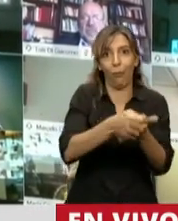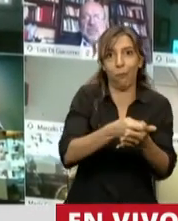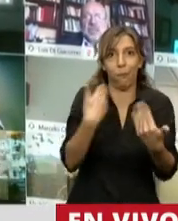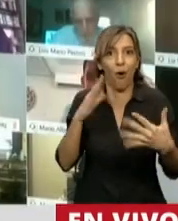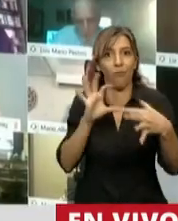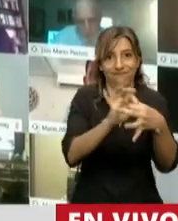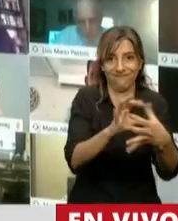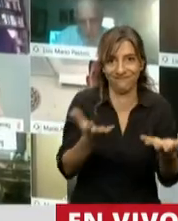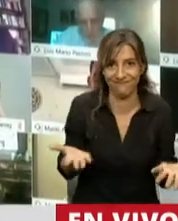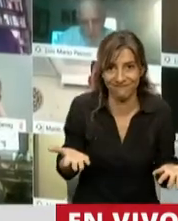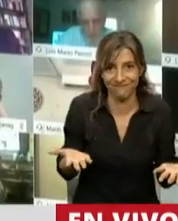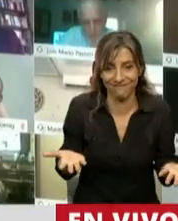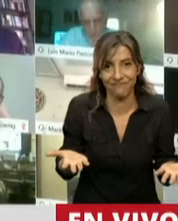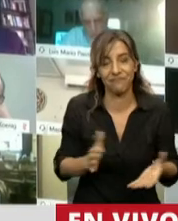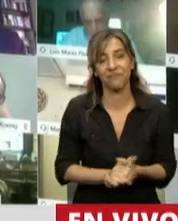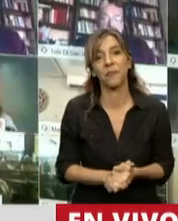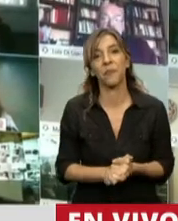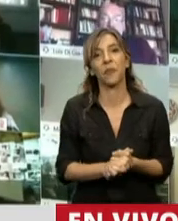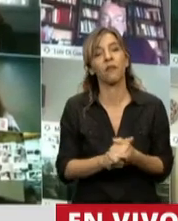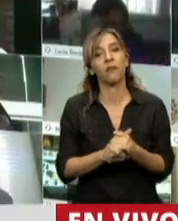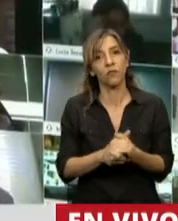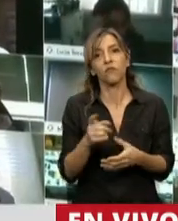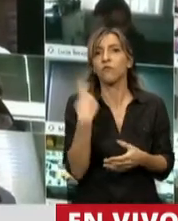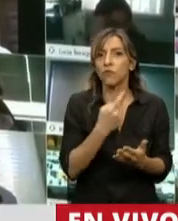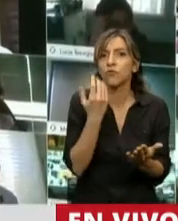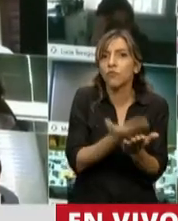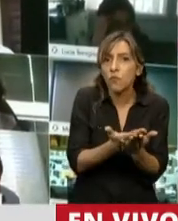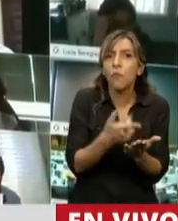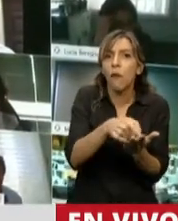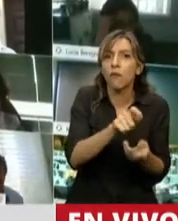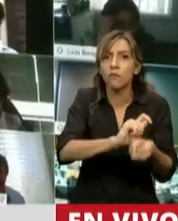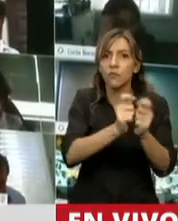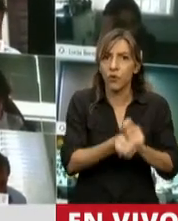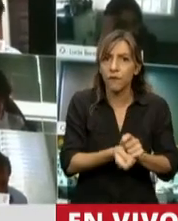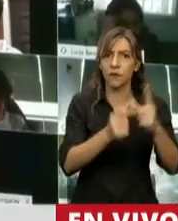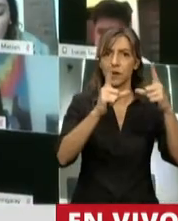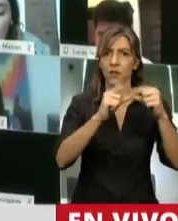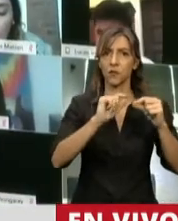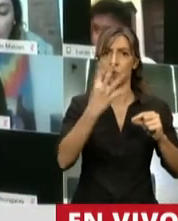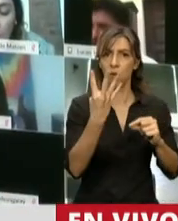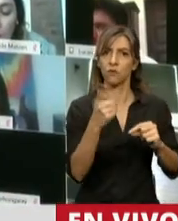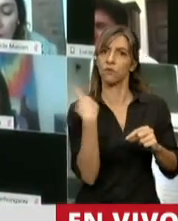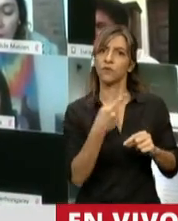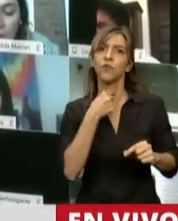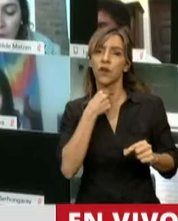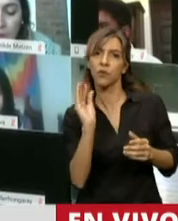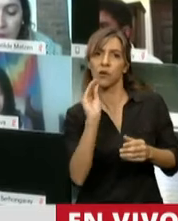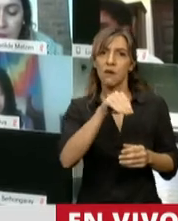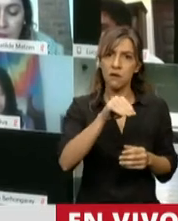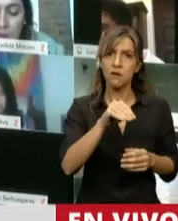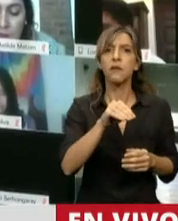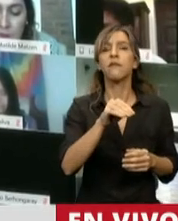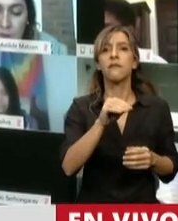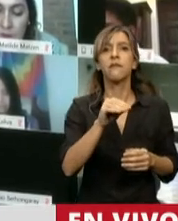Una propuesta que hicimos es la modificación y en el artículo 4 agregar la partida presupuestaria para